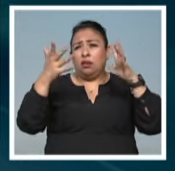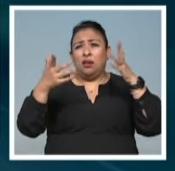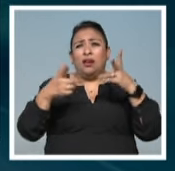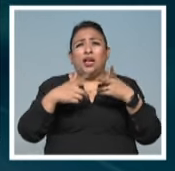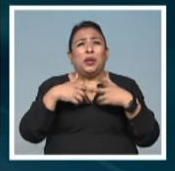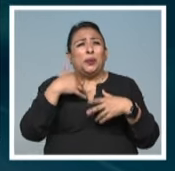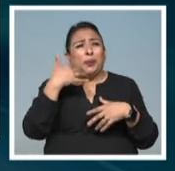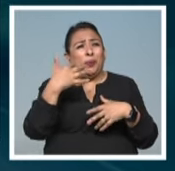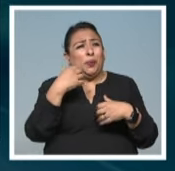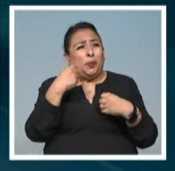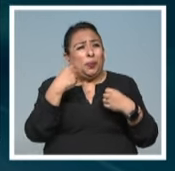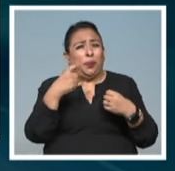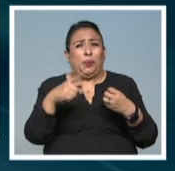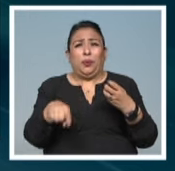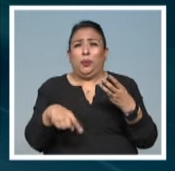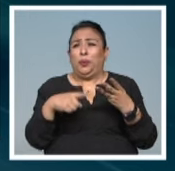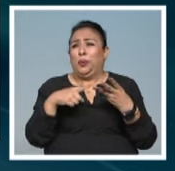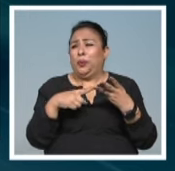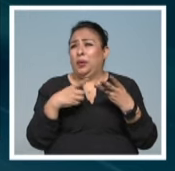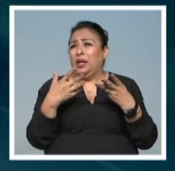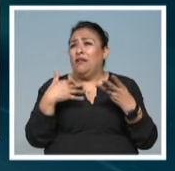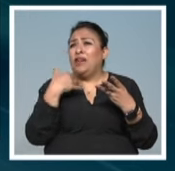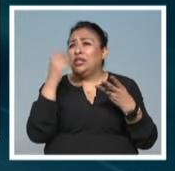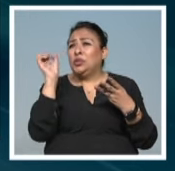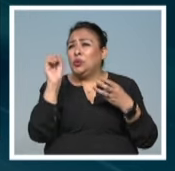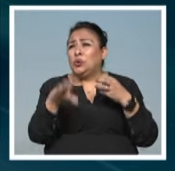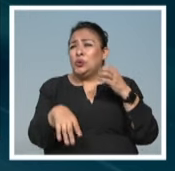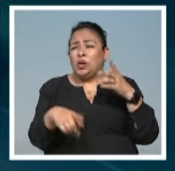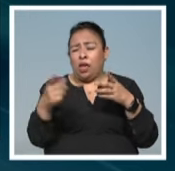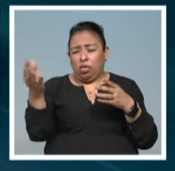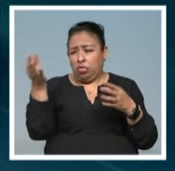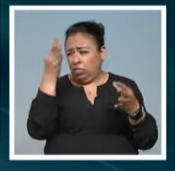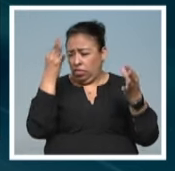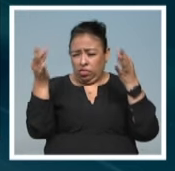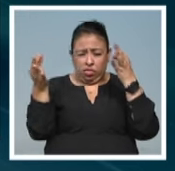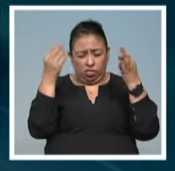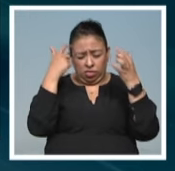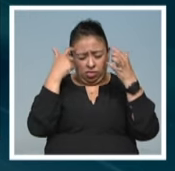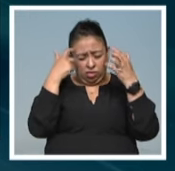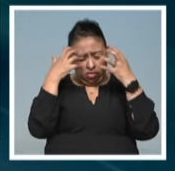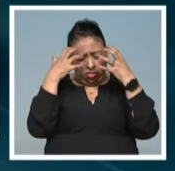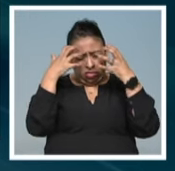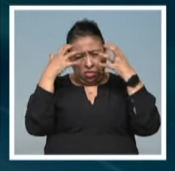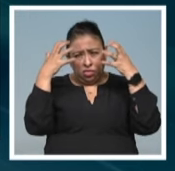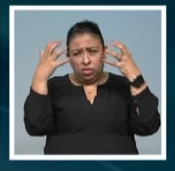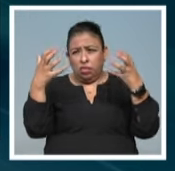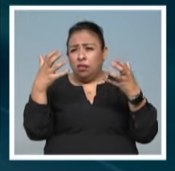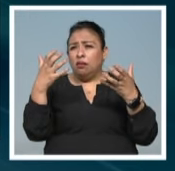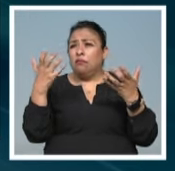contaminación, a tanta basura que nos mete también de pronto en